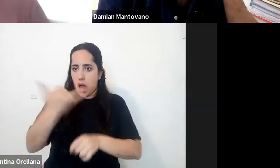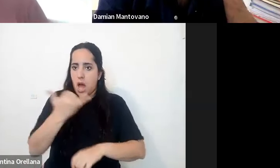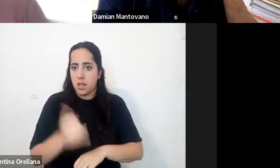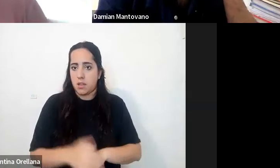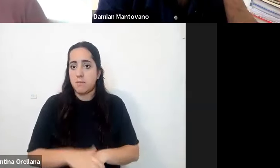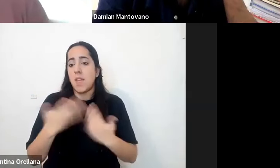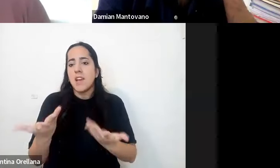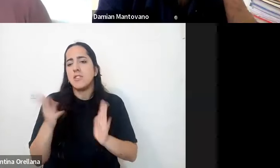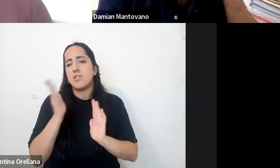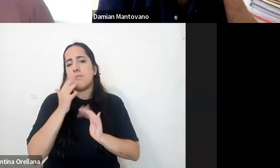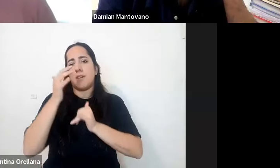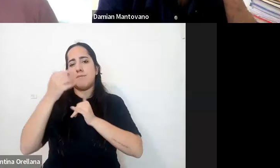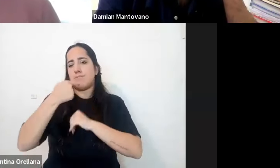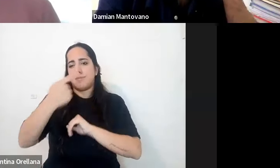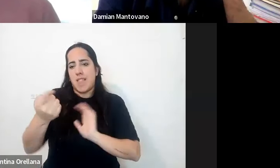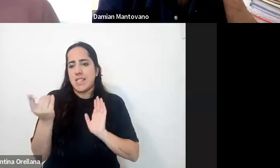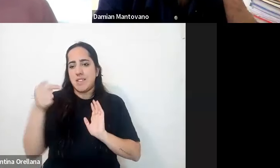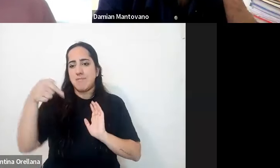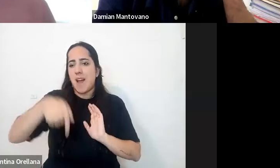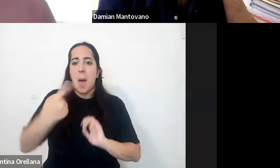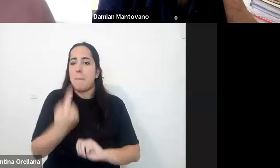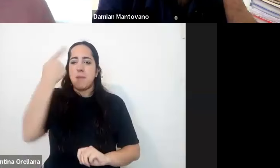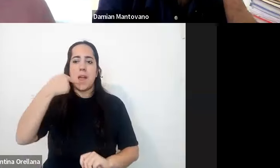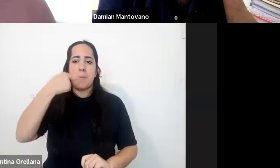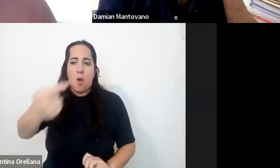decirles para responder esta primera pregunta